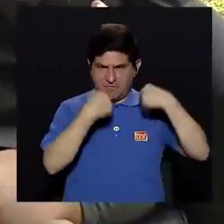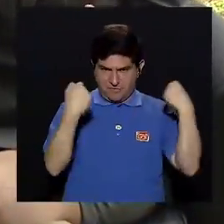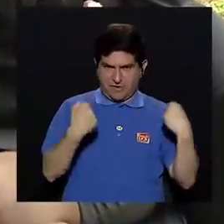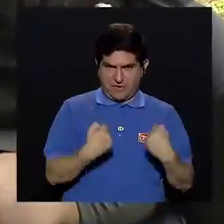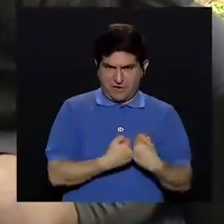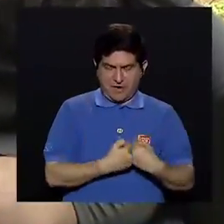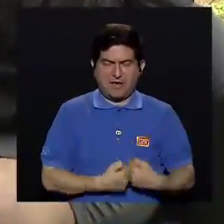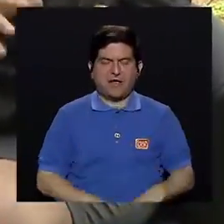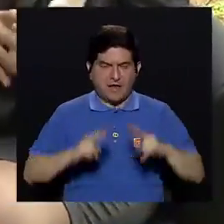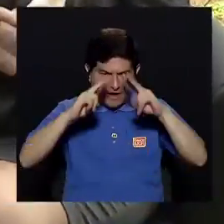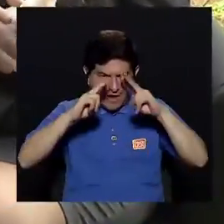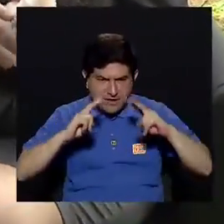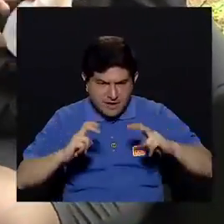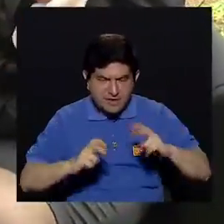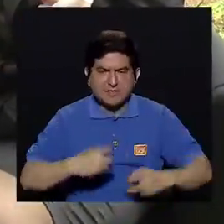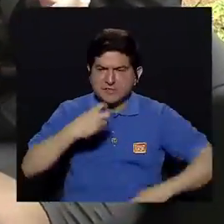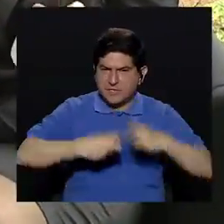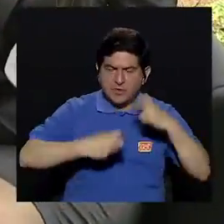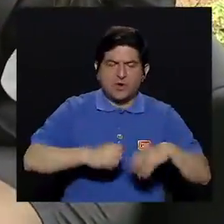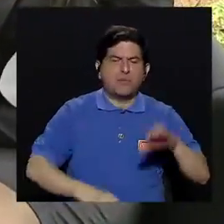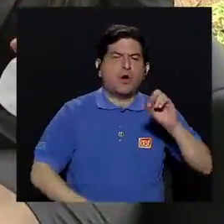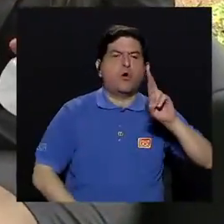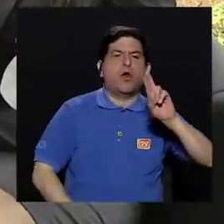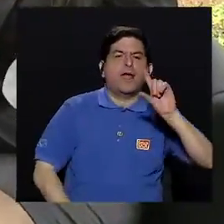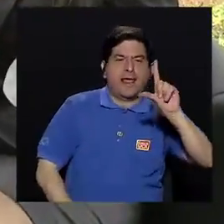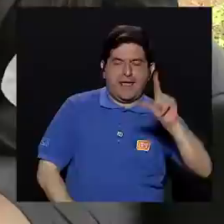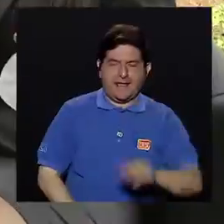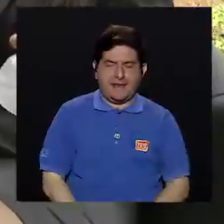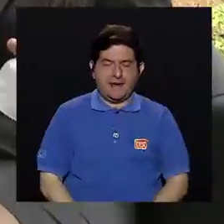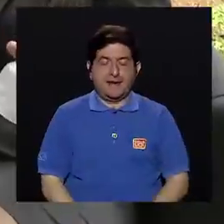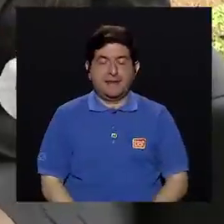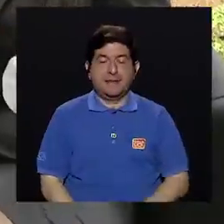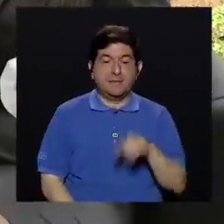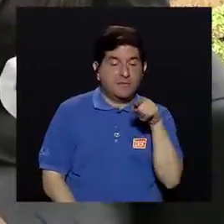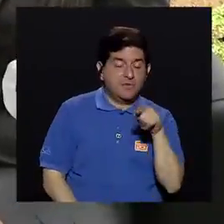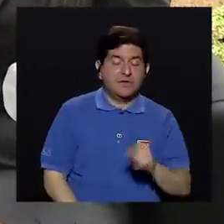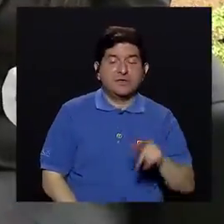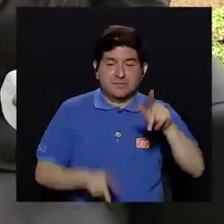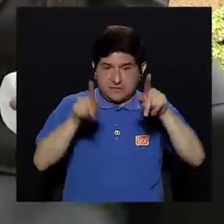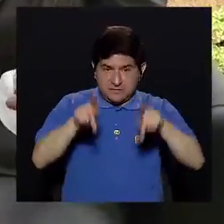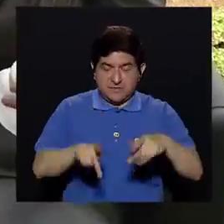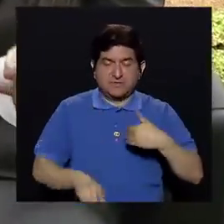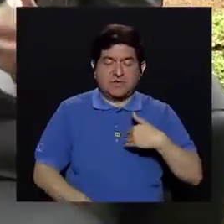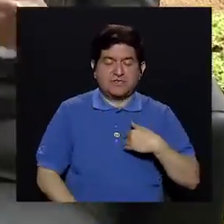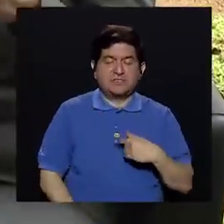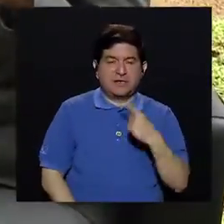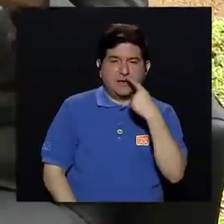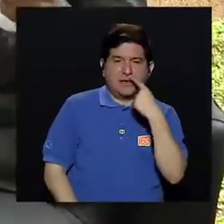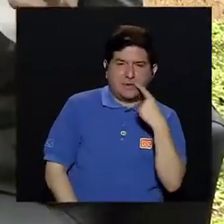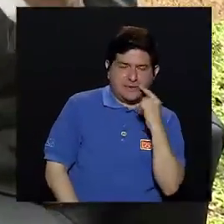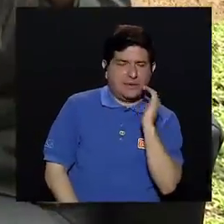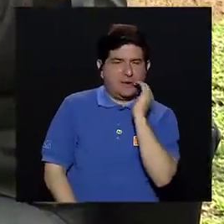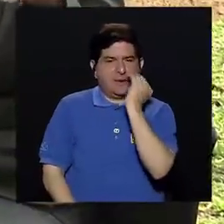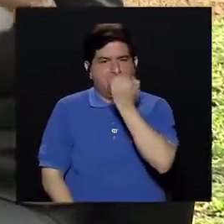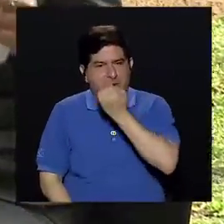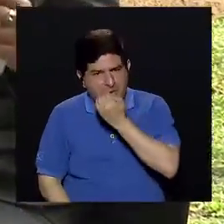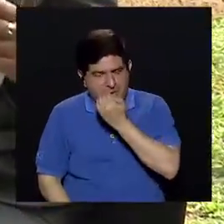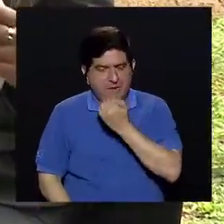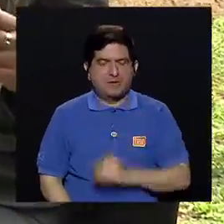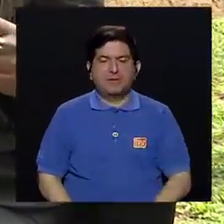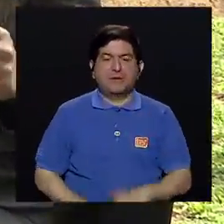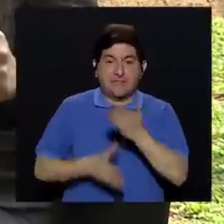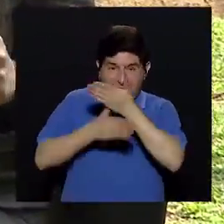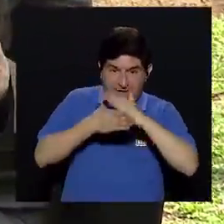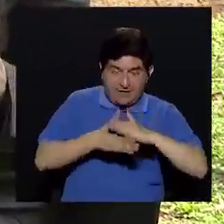para descartar algún problema del corazón se manda a otorrinolaringología porque los pacientes que tienen paladar hendido o el cielo de la boca abierto